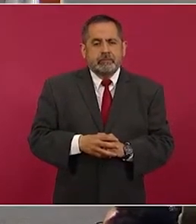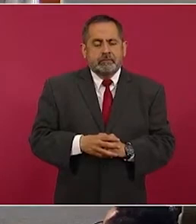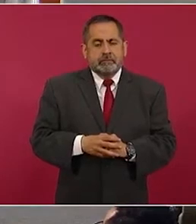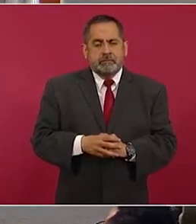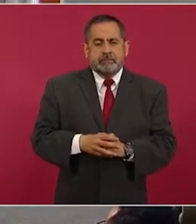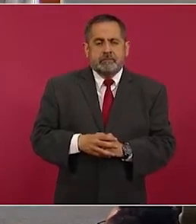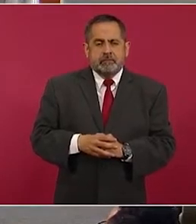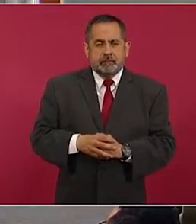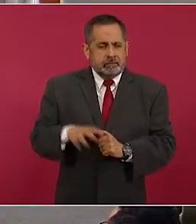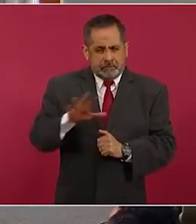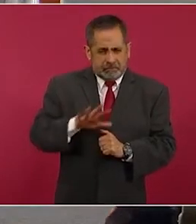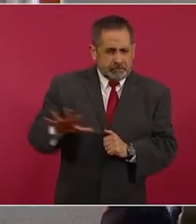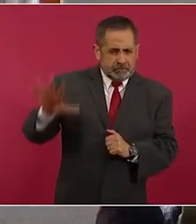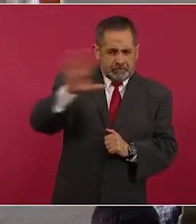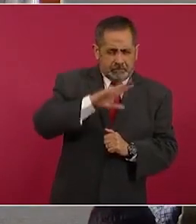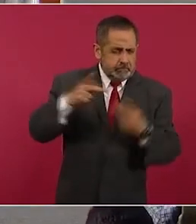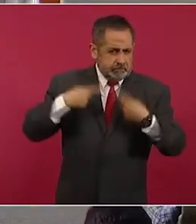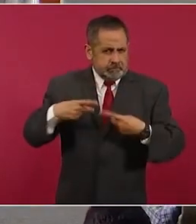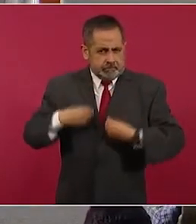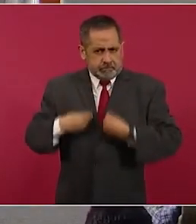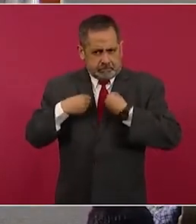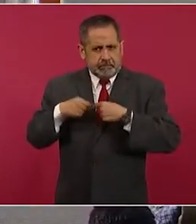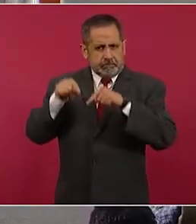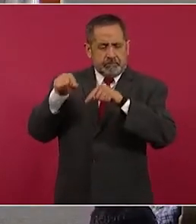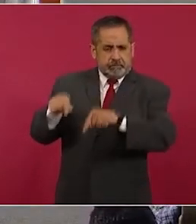¿Qué esta gente que vive aquí